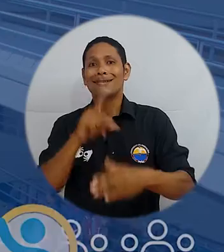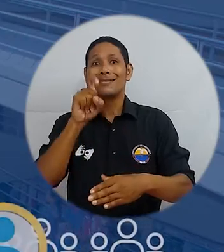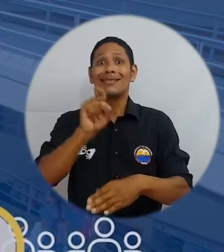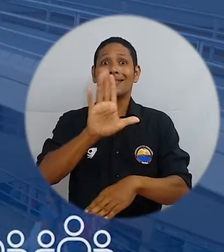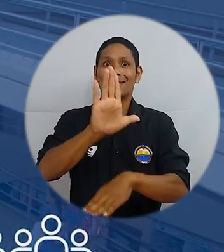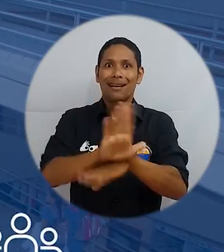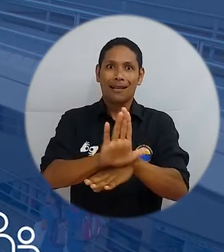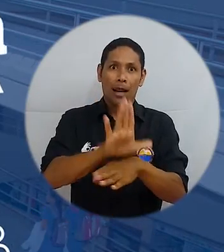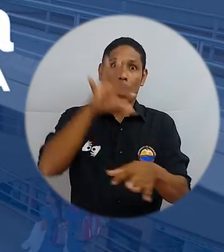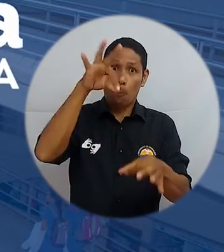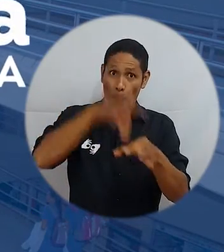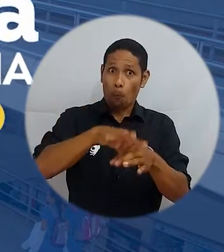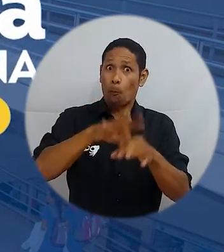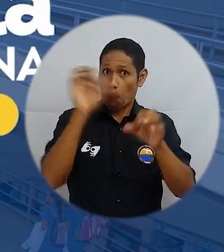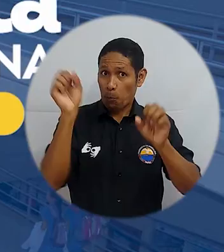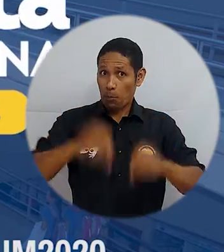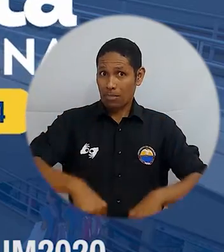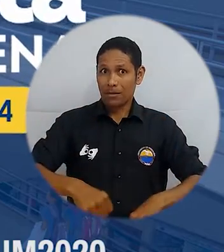de la tarde.